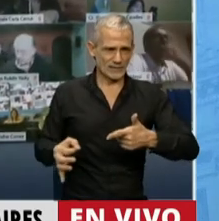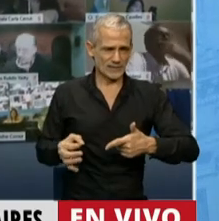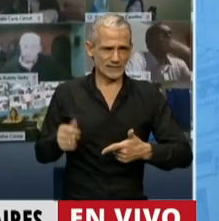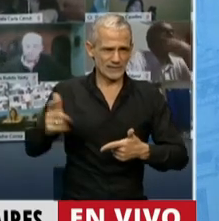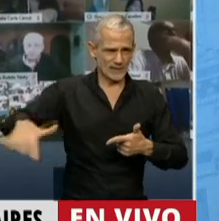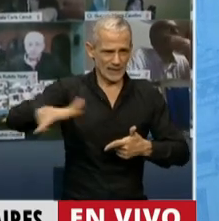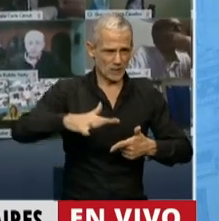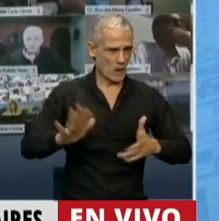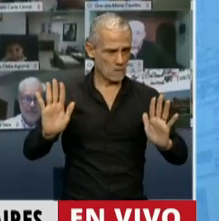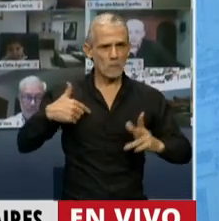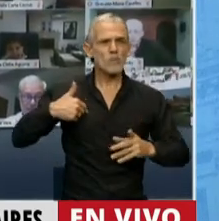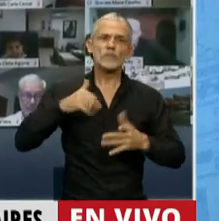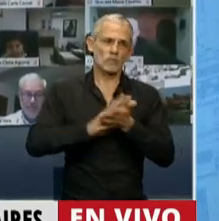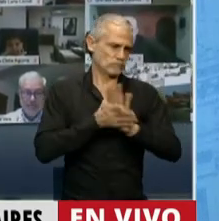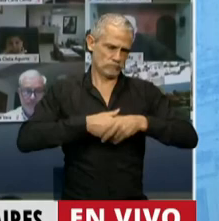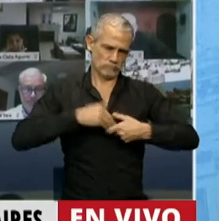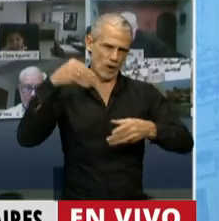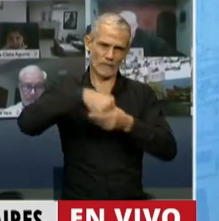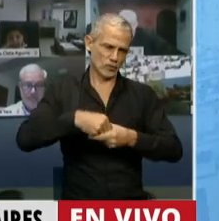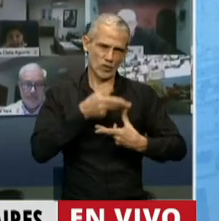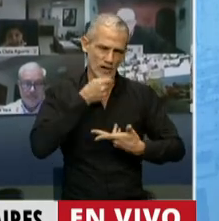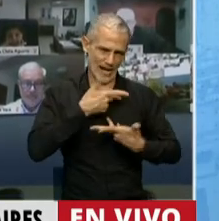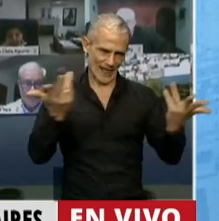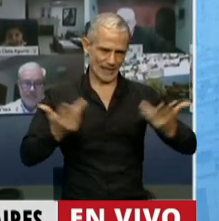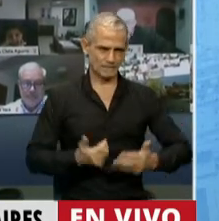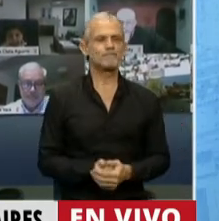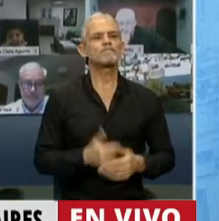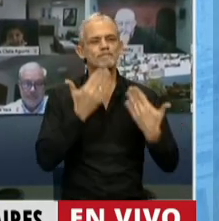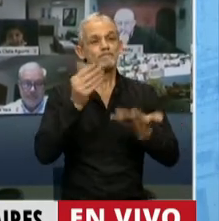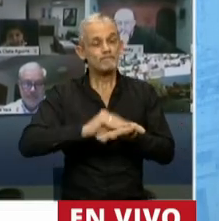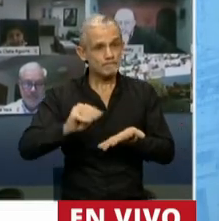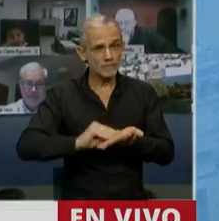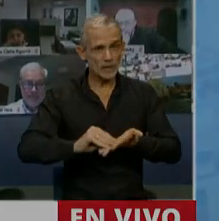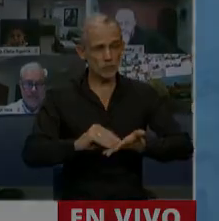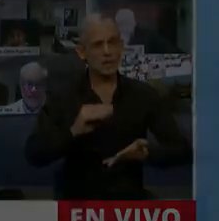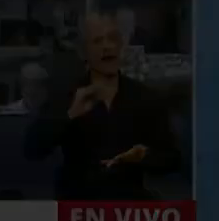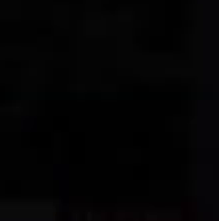Por eso adelanto nuestra abstención en estos dos proyectos. Gracias, diputada Romina del Plato.